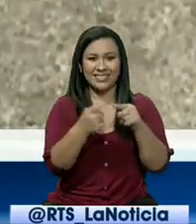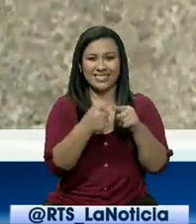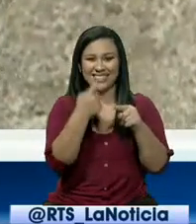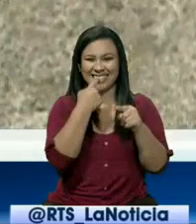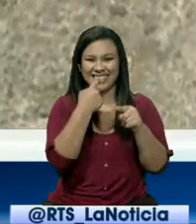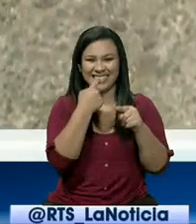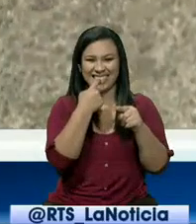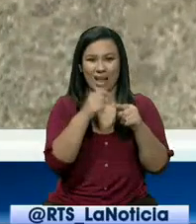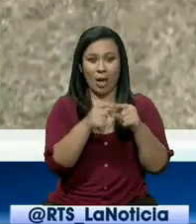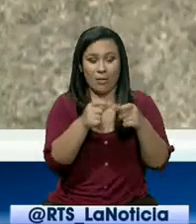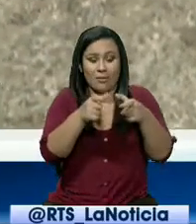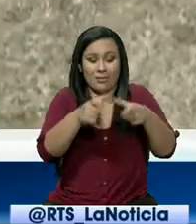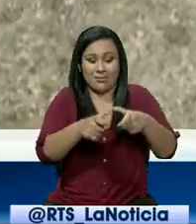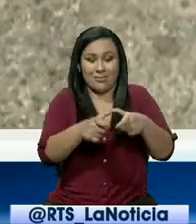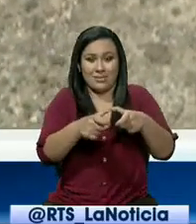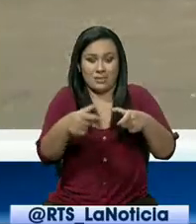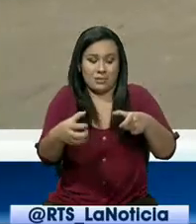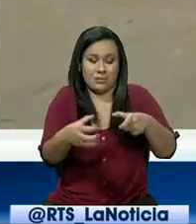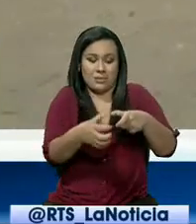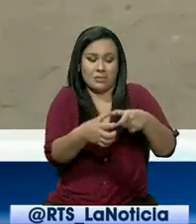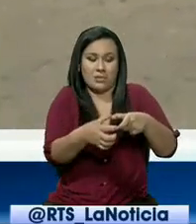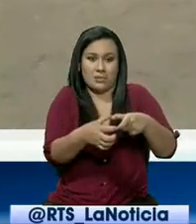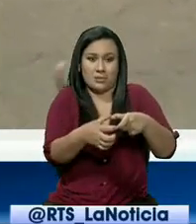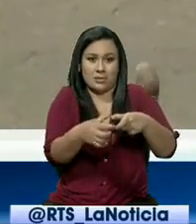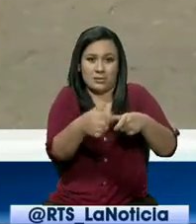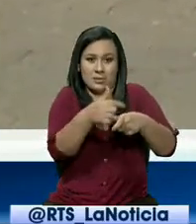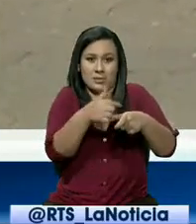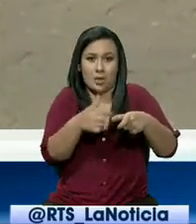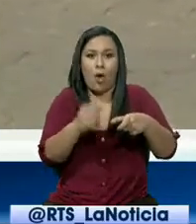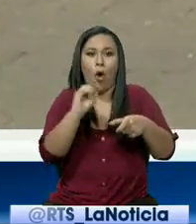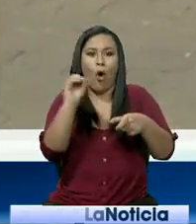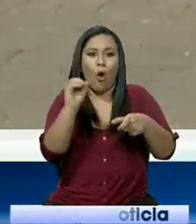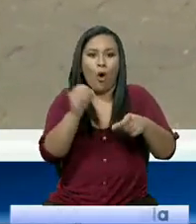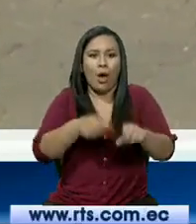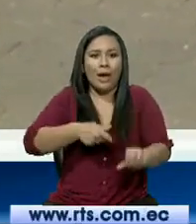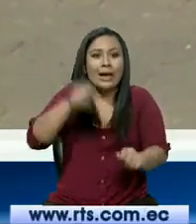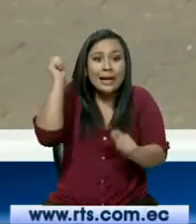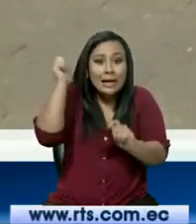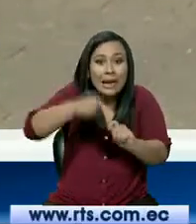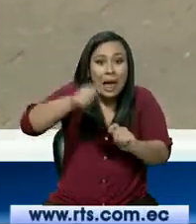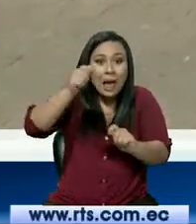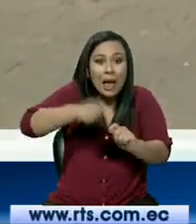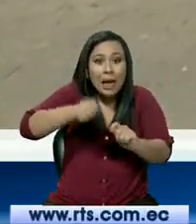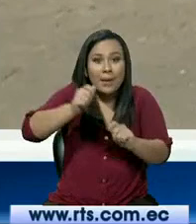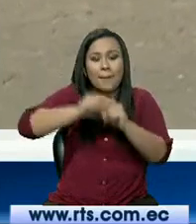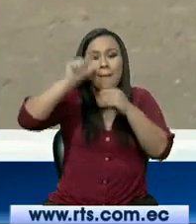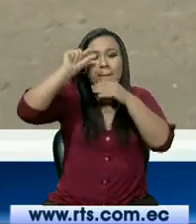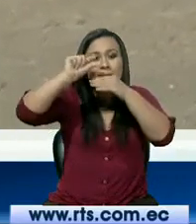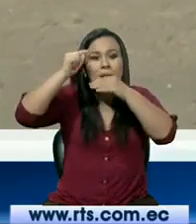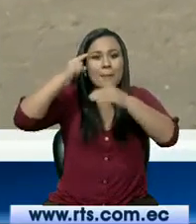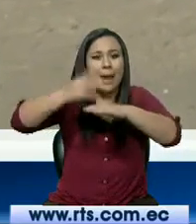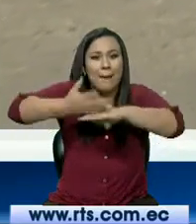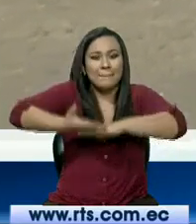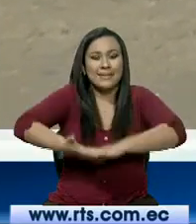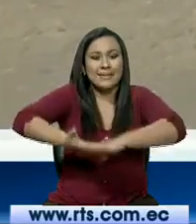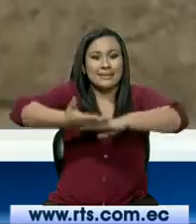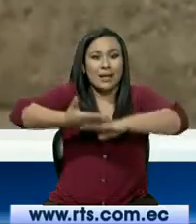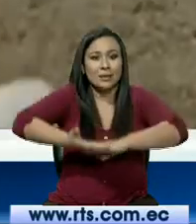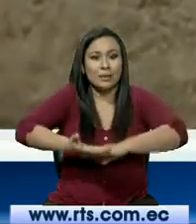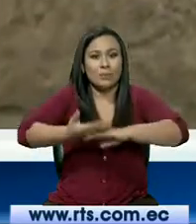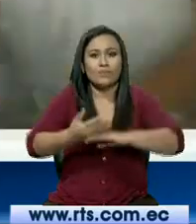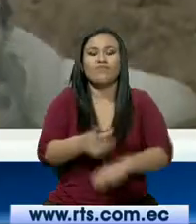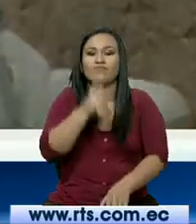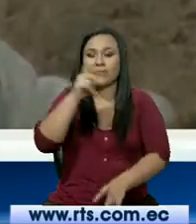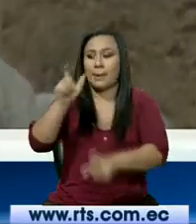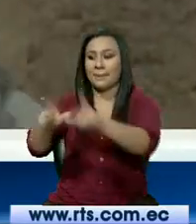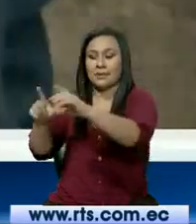parte más ensanchada o simplemente recubierto de clavos pequeños en la parte superior para darle peso. Los